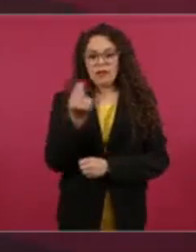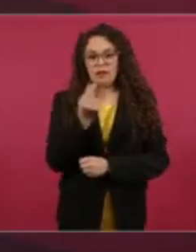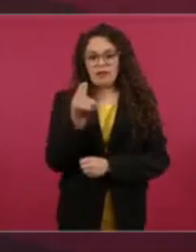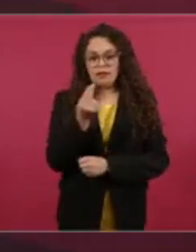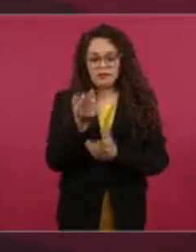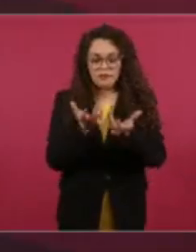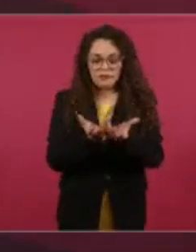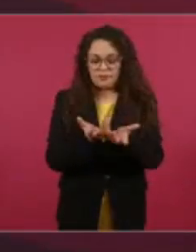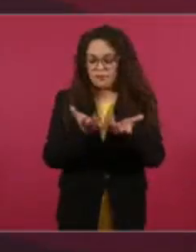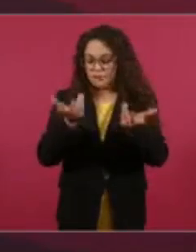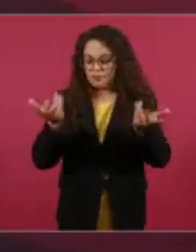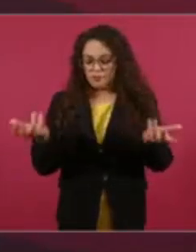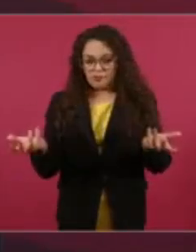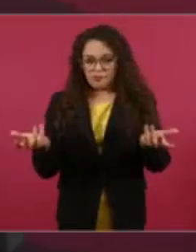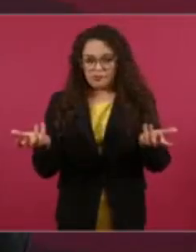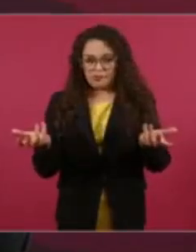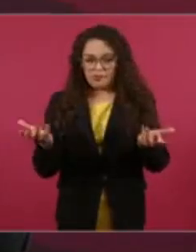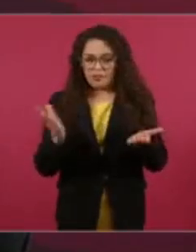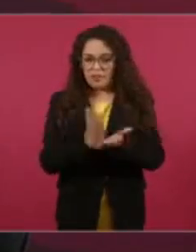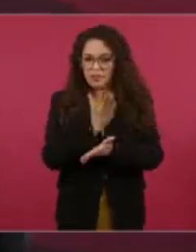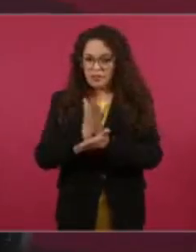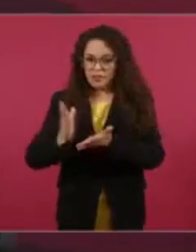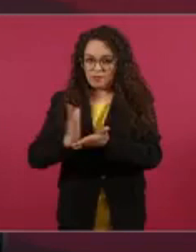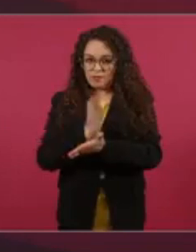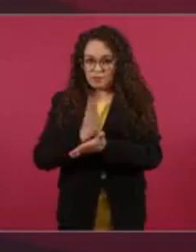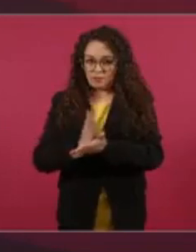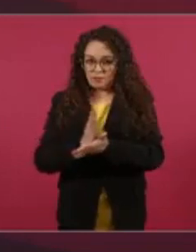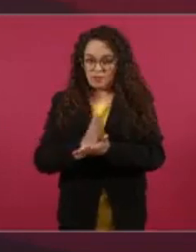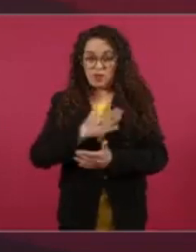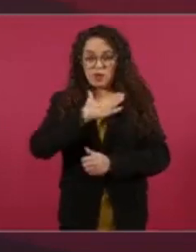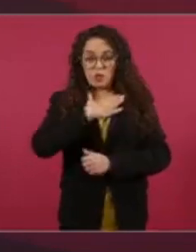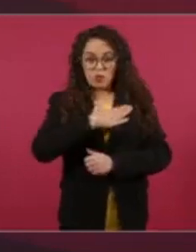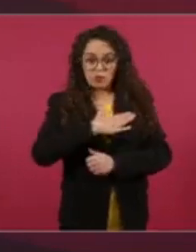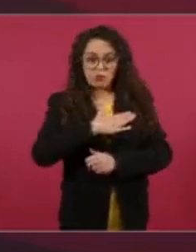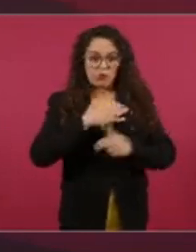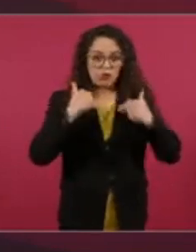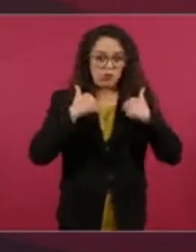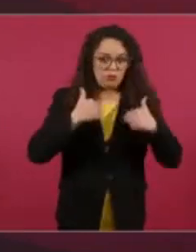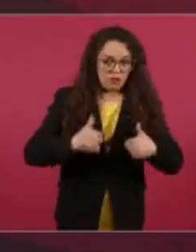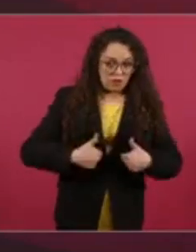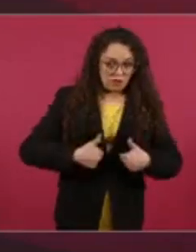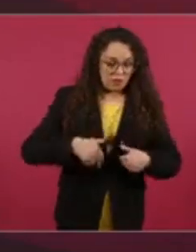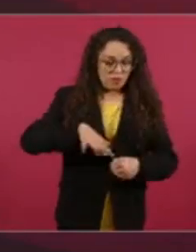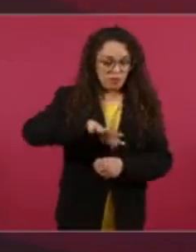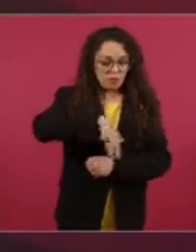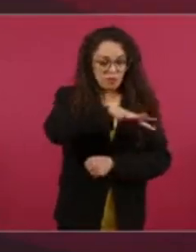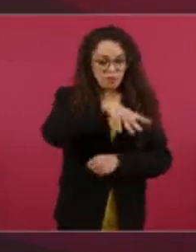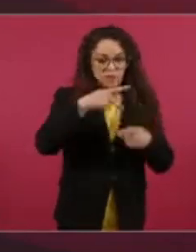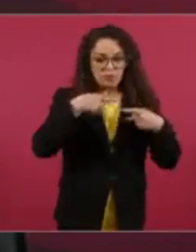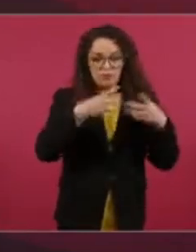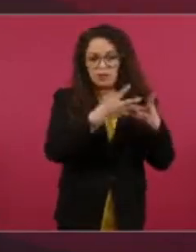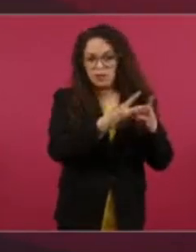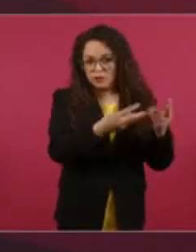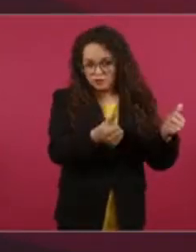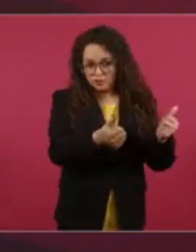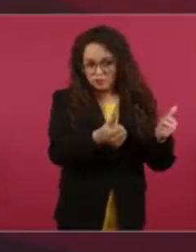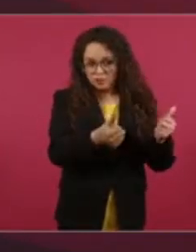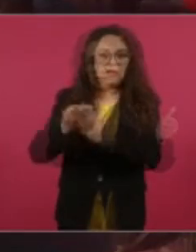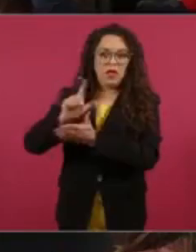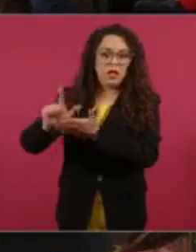humano, lo justo, que es buscar a las personas desaparecidas. Y es nuestra